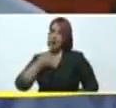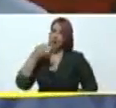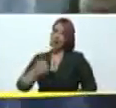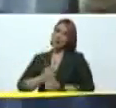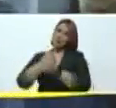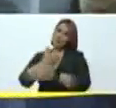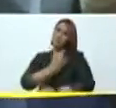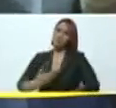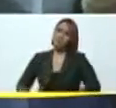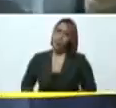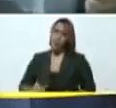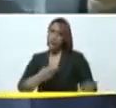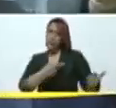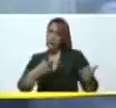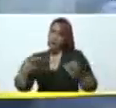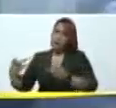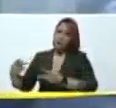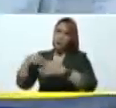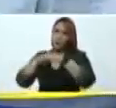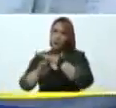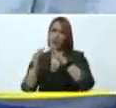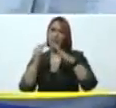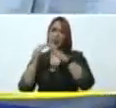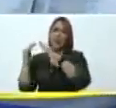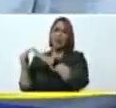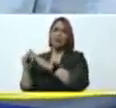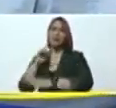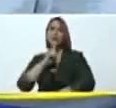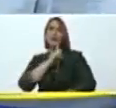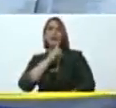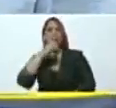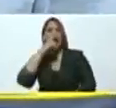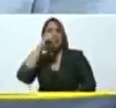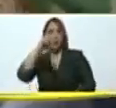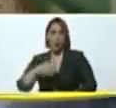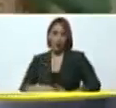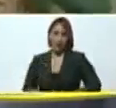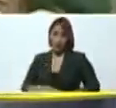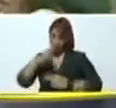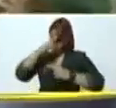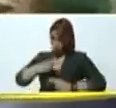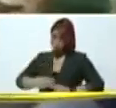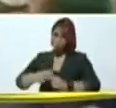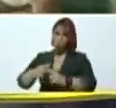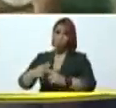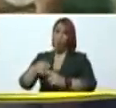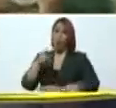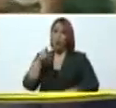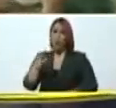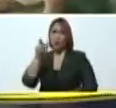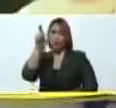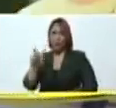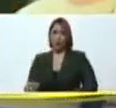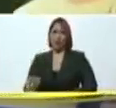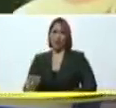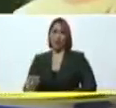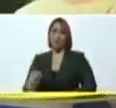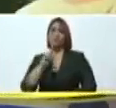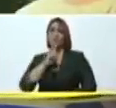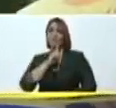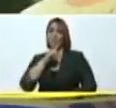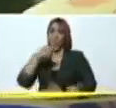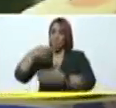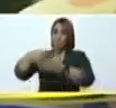invito a entrar a nuestra casa, la casita de Nicolás, que en honor a usted se le puso este nombre,